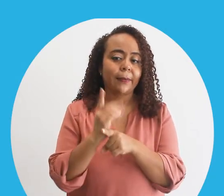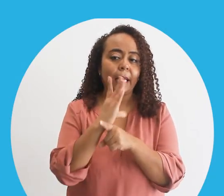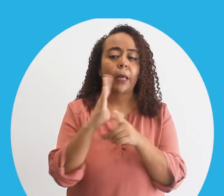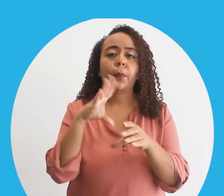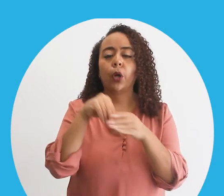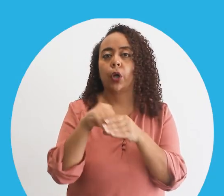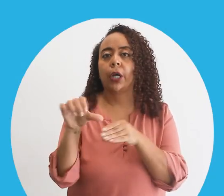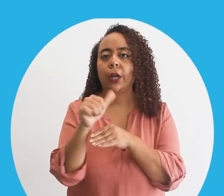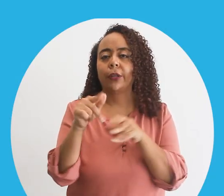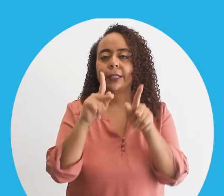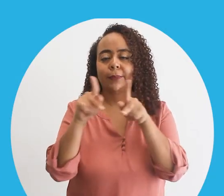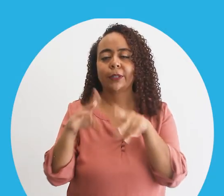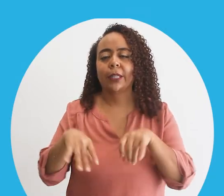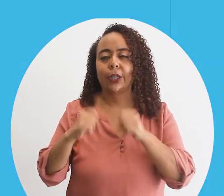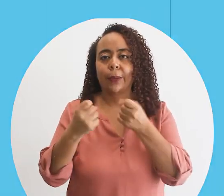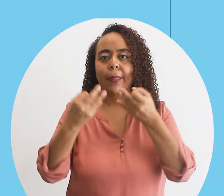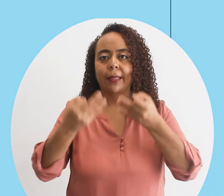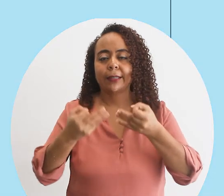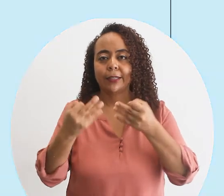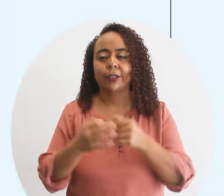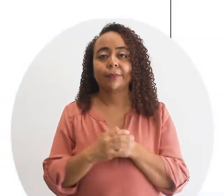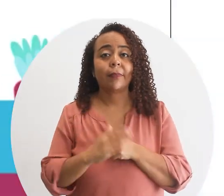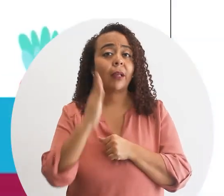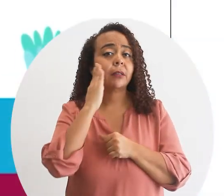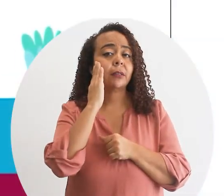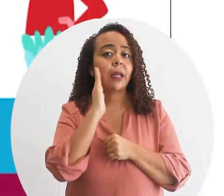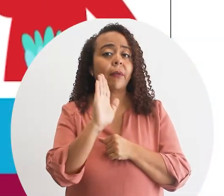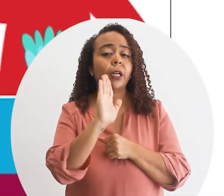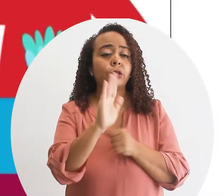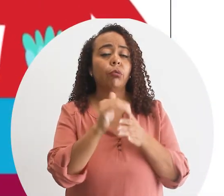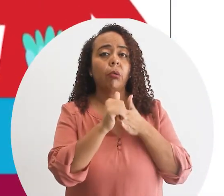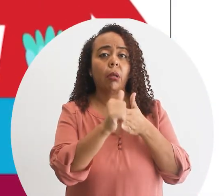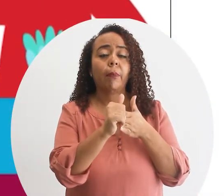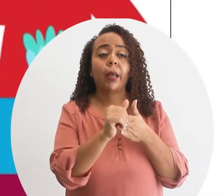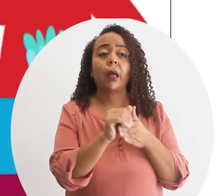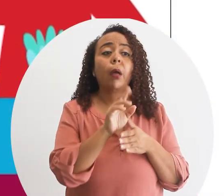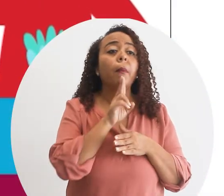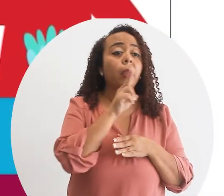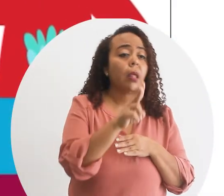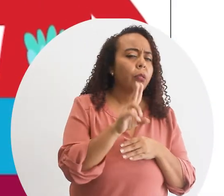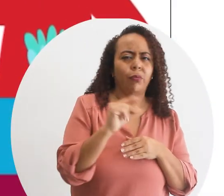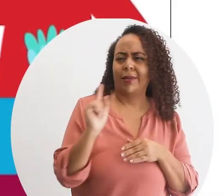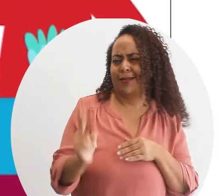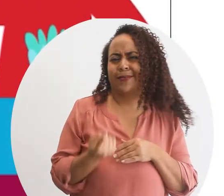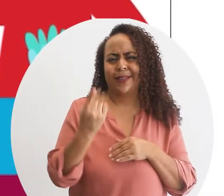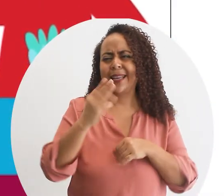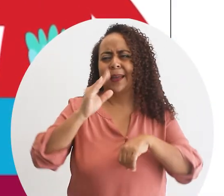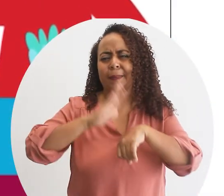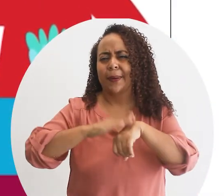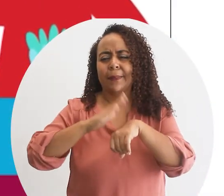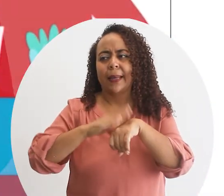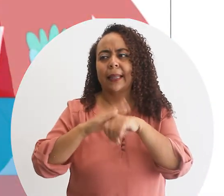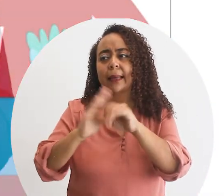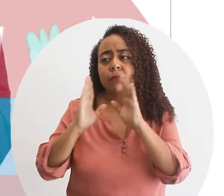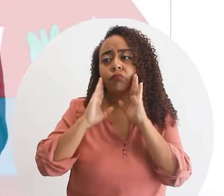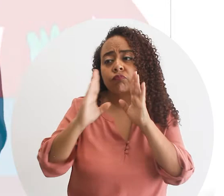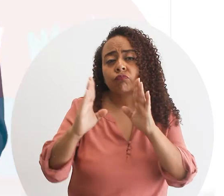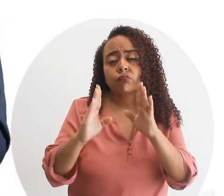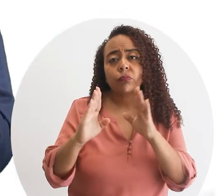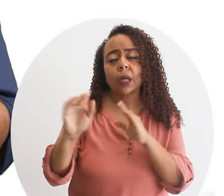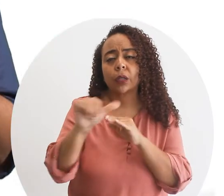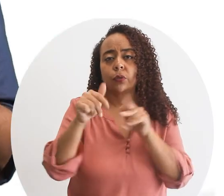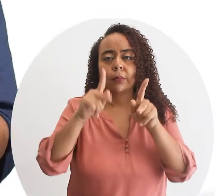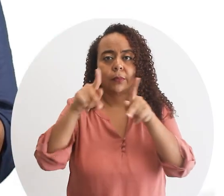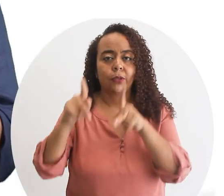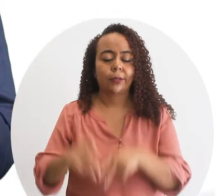asertiva e involucra a otras personas en la toma de decisiones sabe que su verdad no es la única verdad y se permite tomar en cuenta la forma de ver